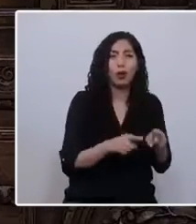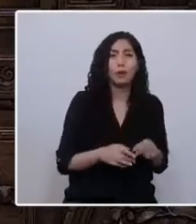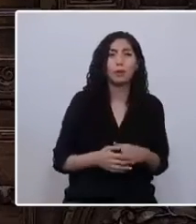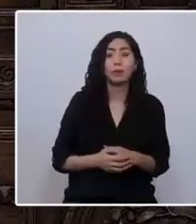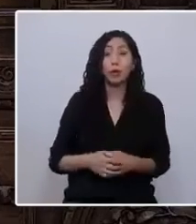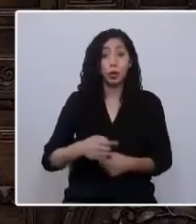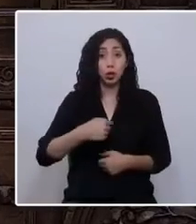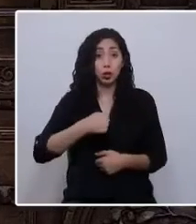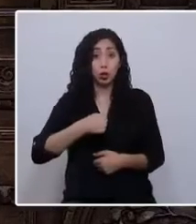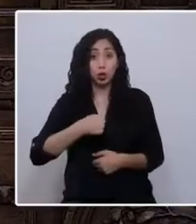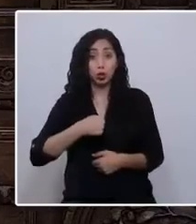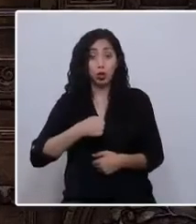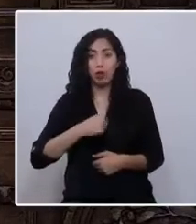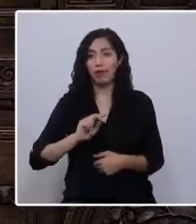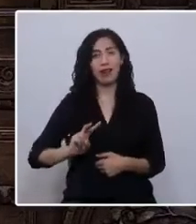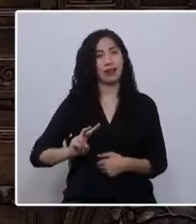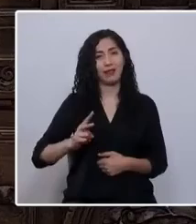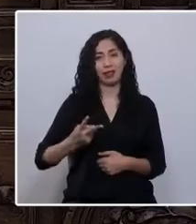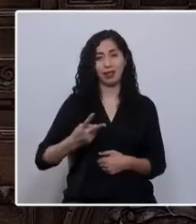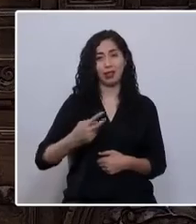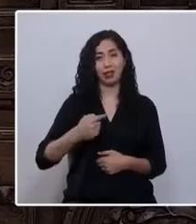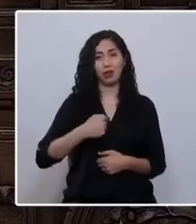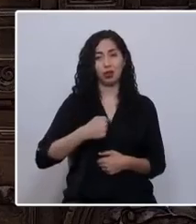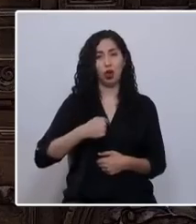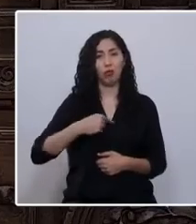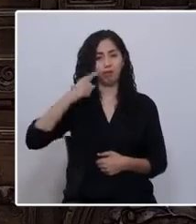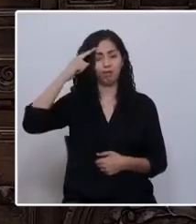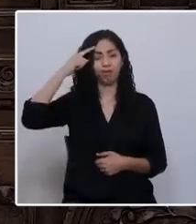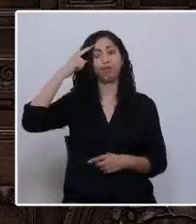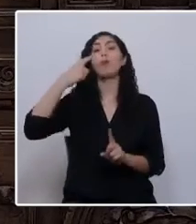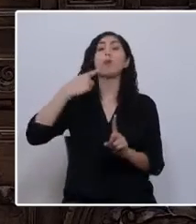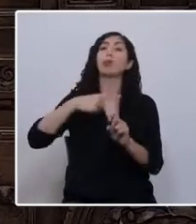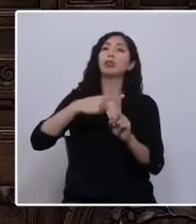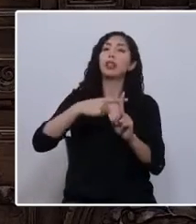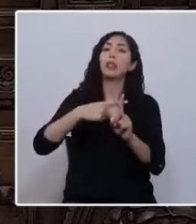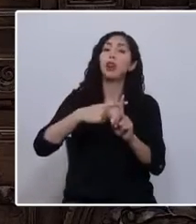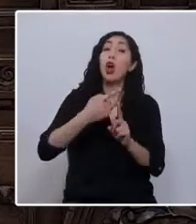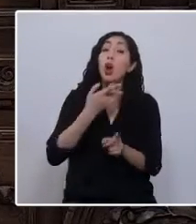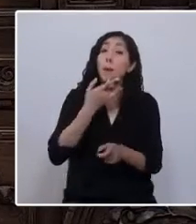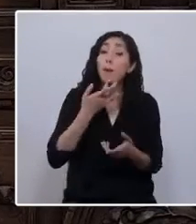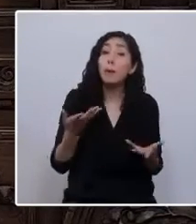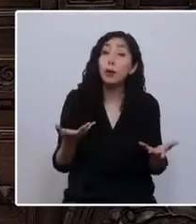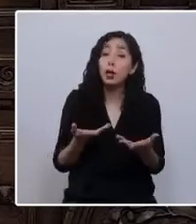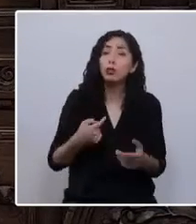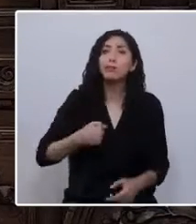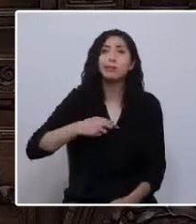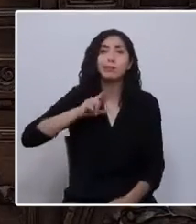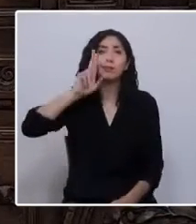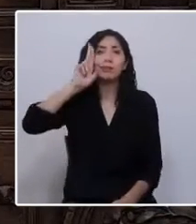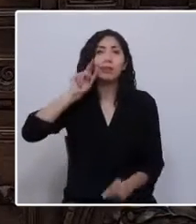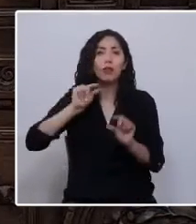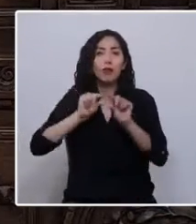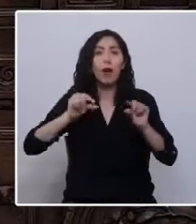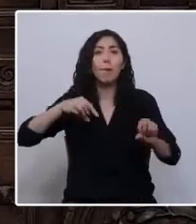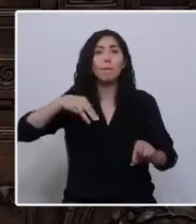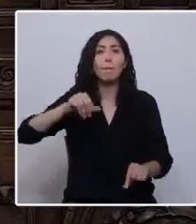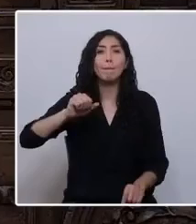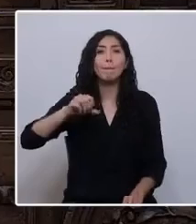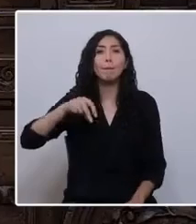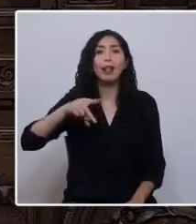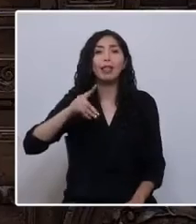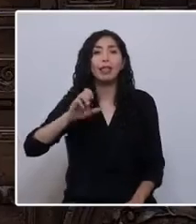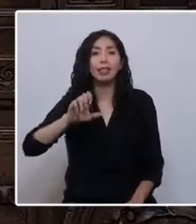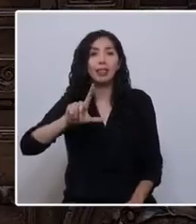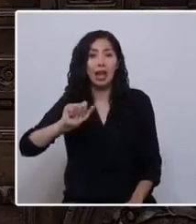Yo, por el contrario, soy optimista. Porque recuerdo aquella frase de Nelson Mandela, si